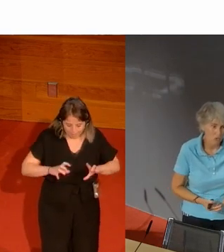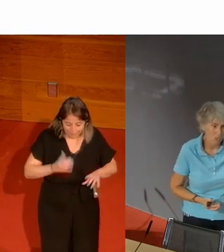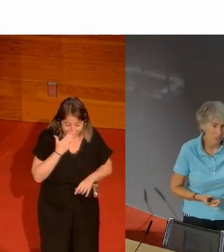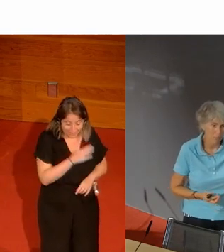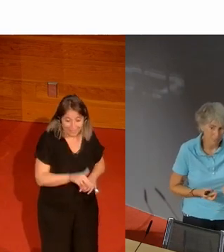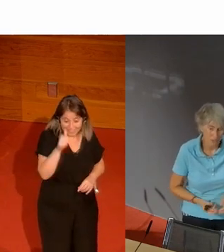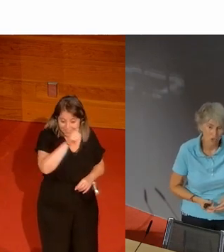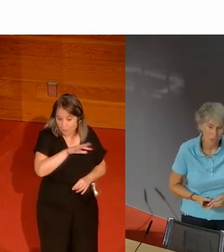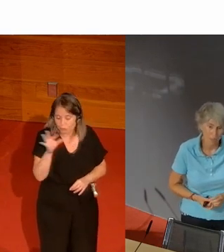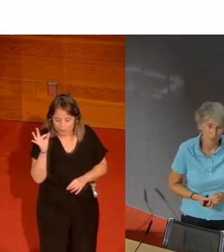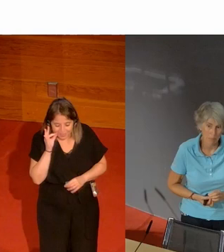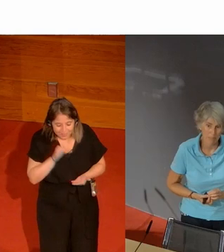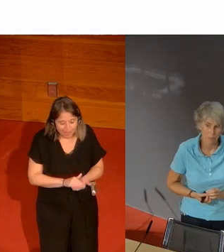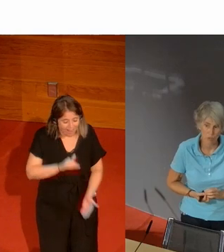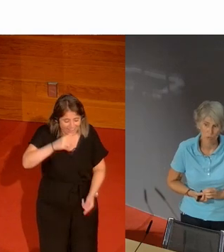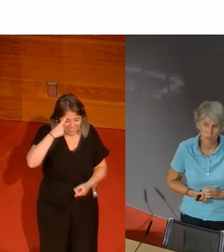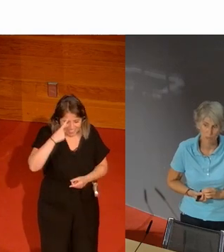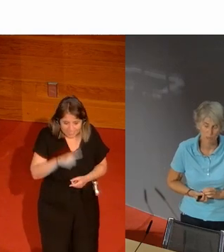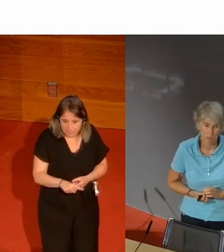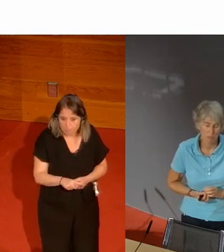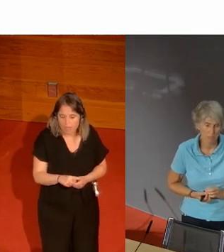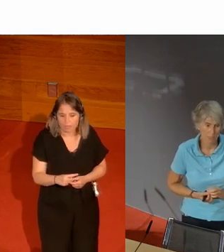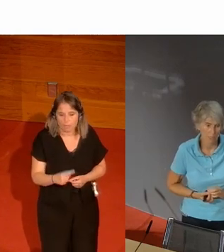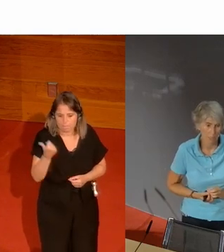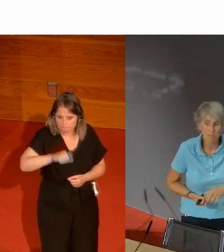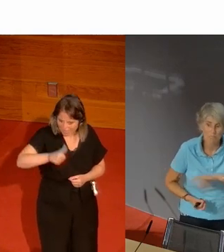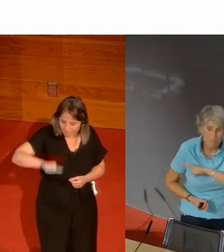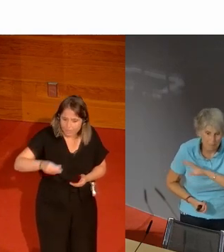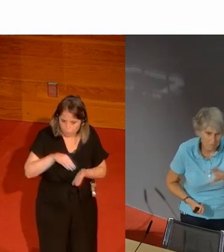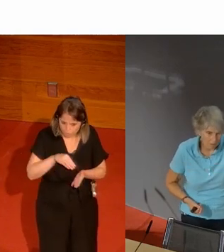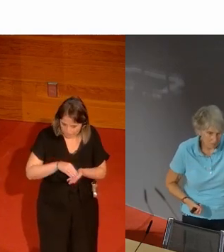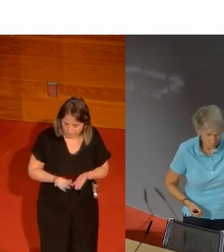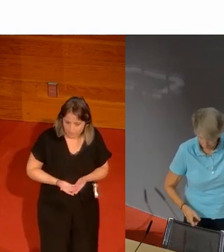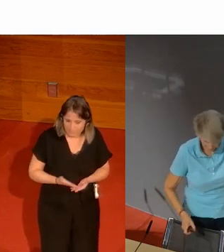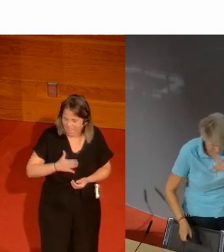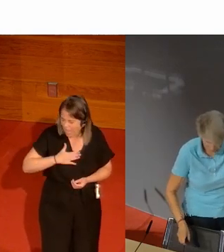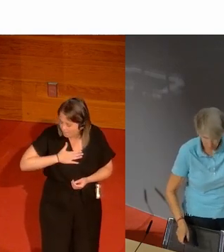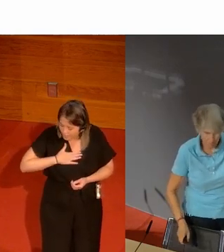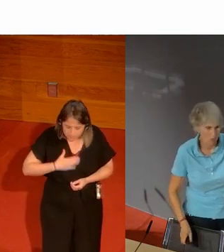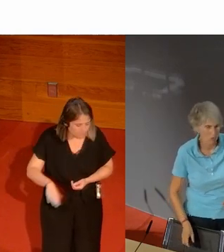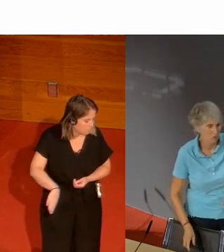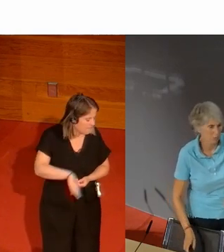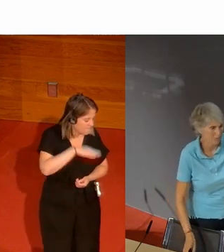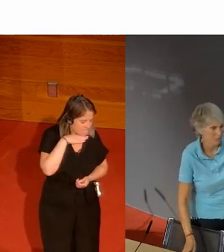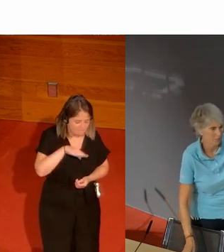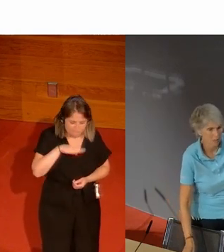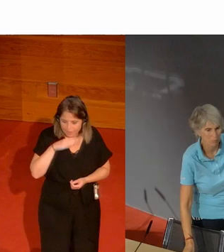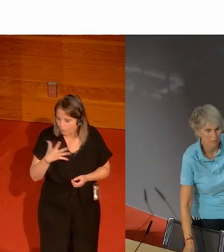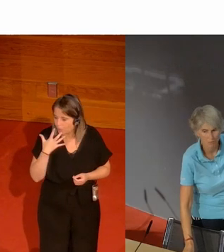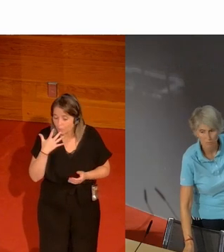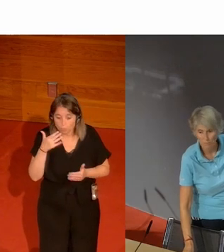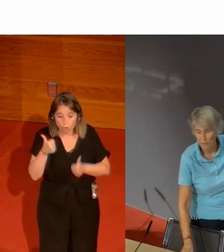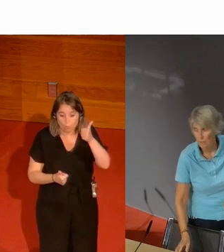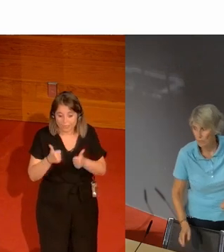los niños desde pequeños sepan que van a perder muchas más veces que ganar a mí me revienta me revienta cuando termina